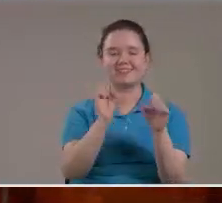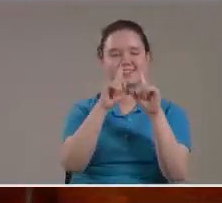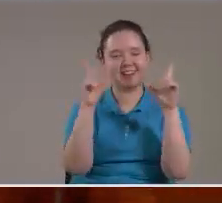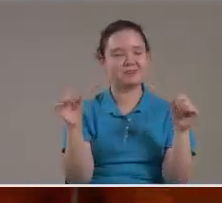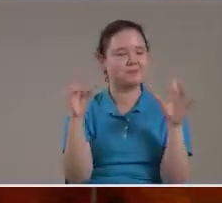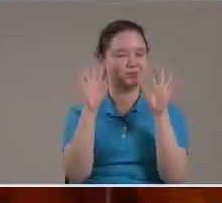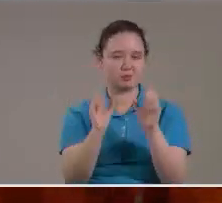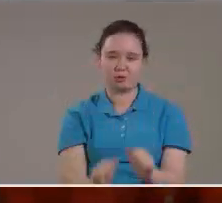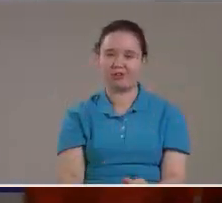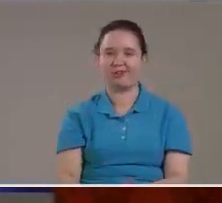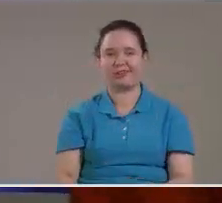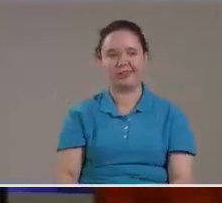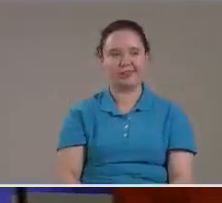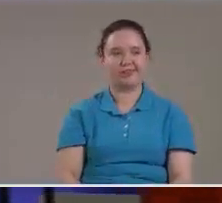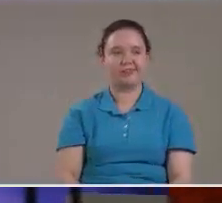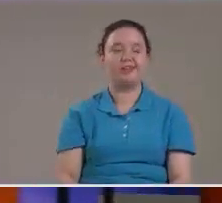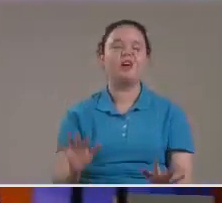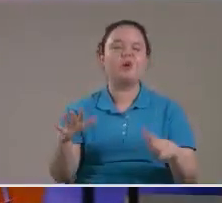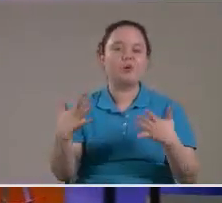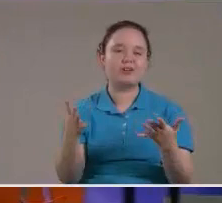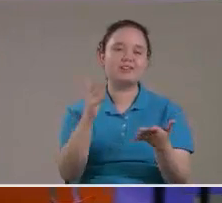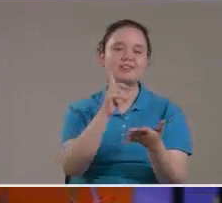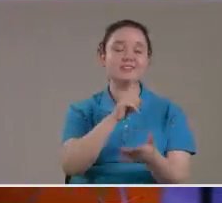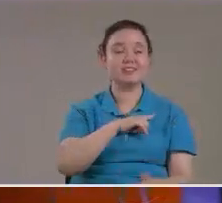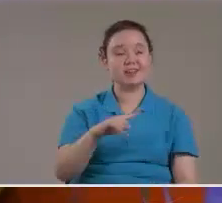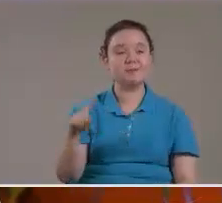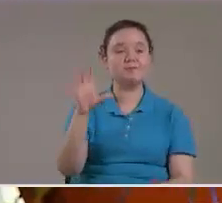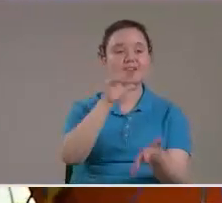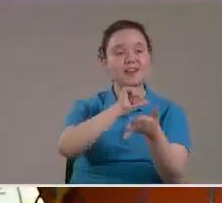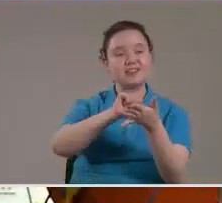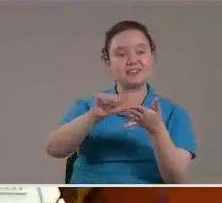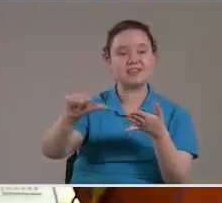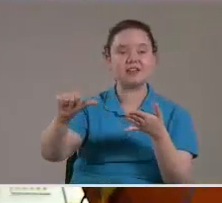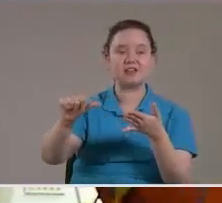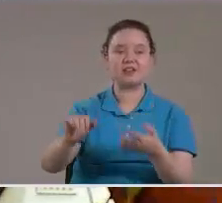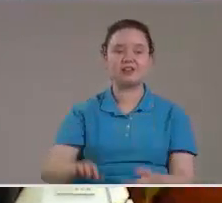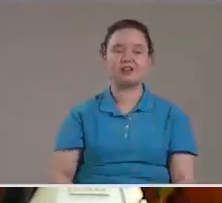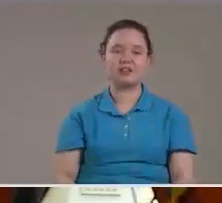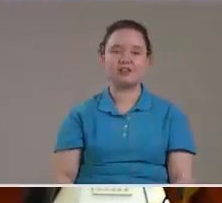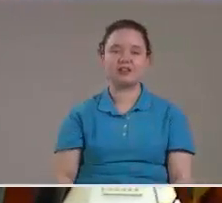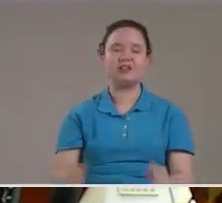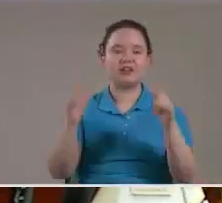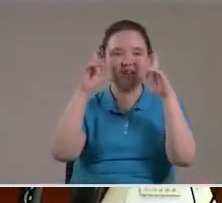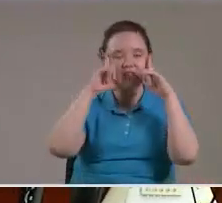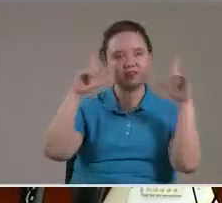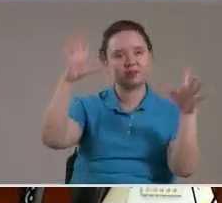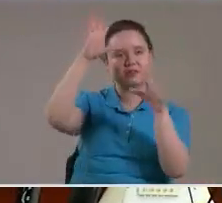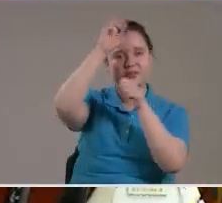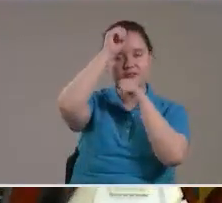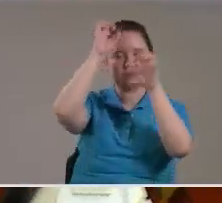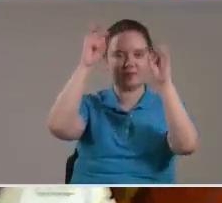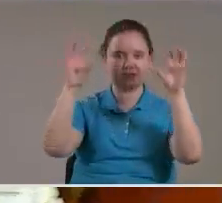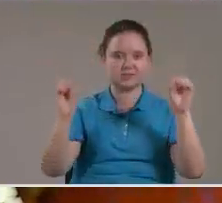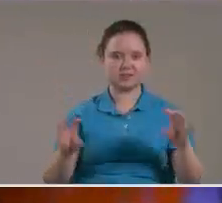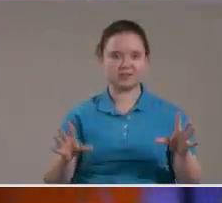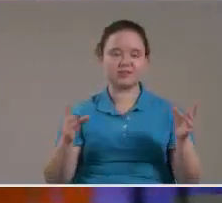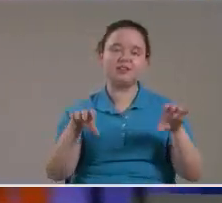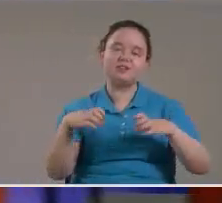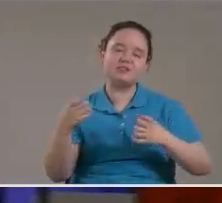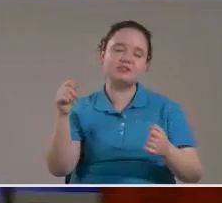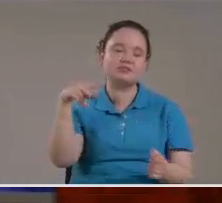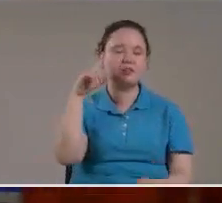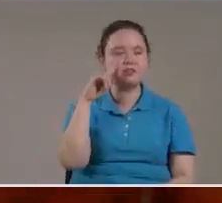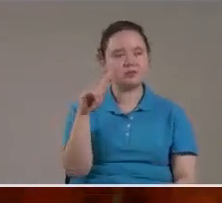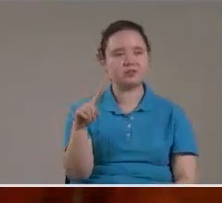será Hermano amado ¿Cuál será La señal En el sol En la luna En las estrellas? Entonces tendríamos Aquí